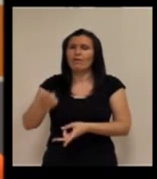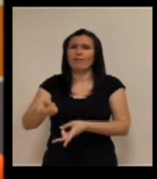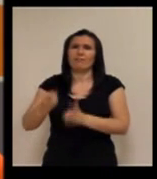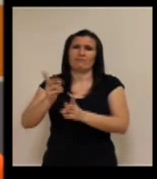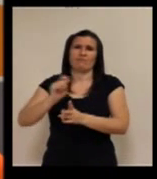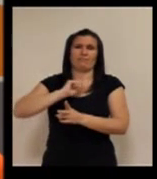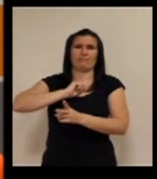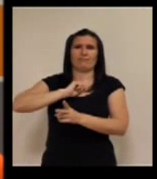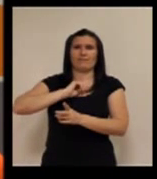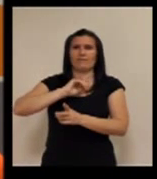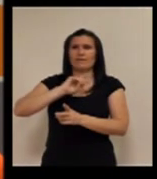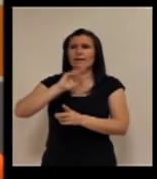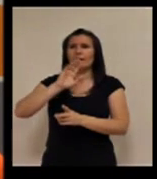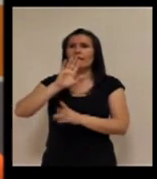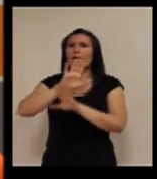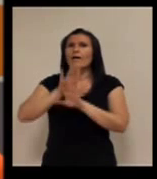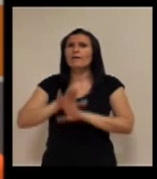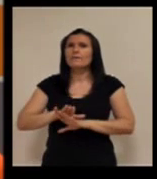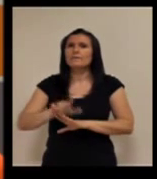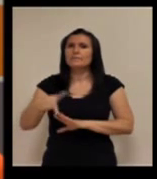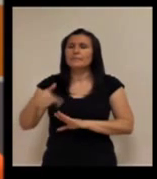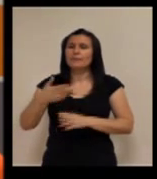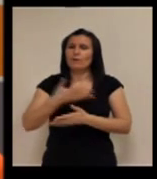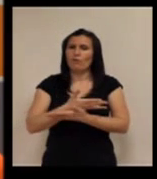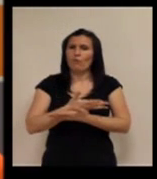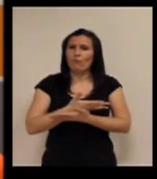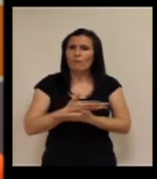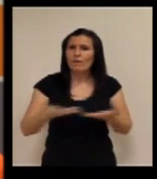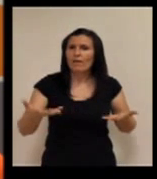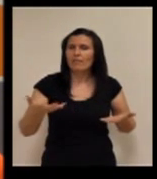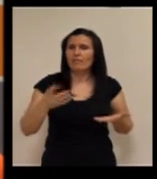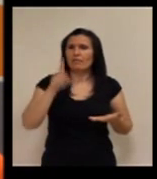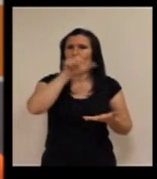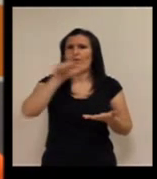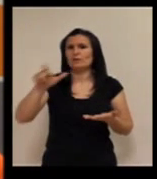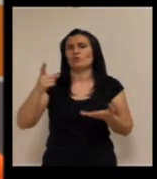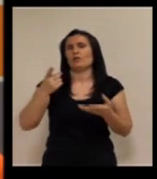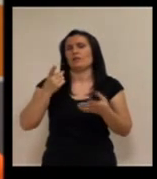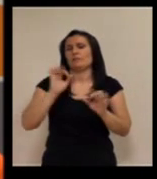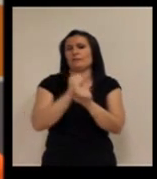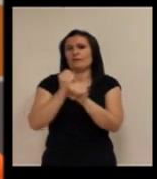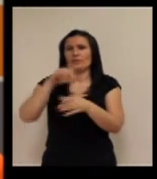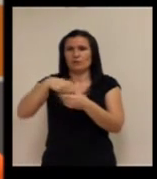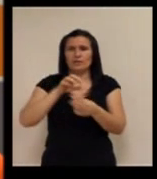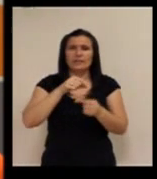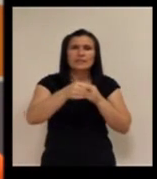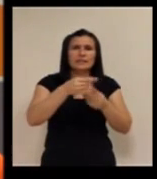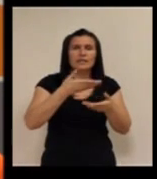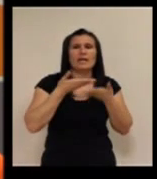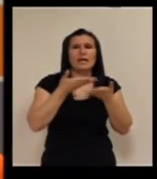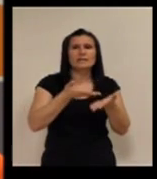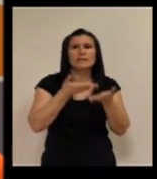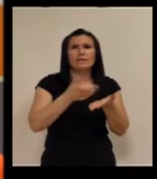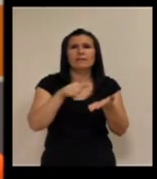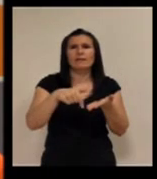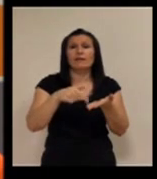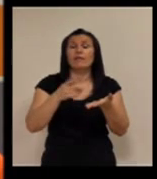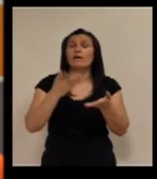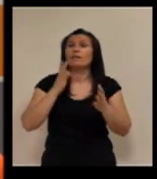eso es lo que ha permitido que la confianza del personal de teleasistencia